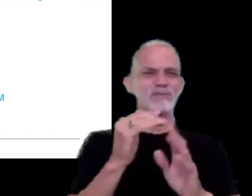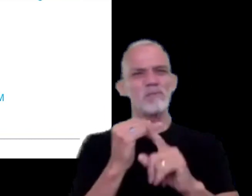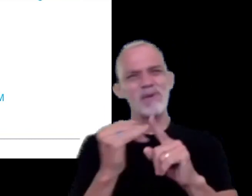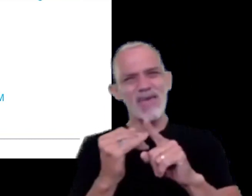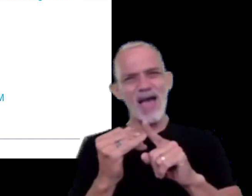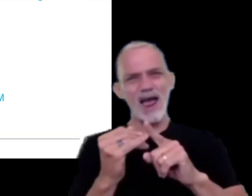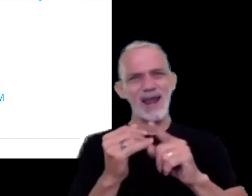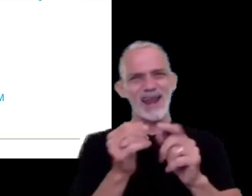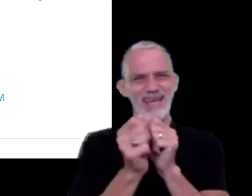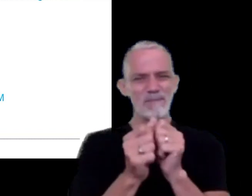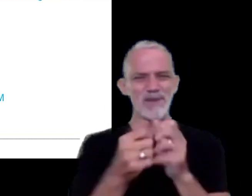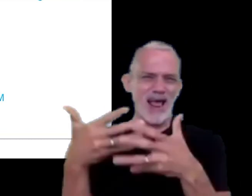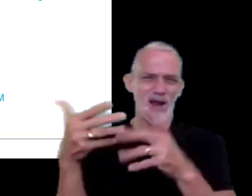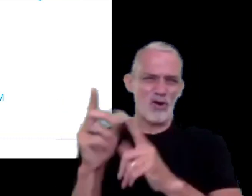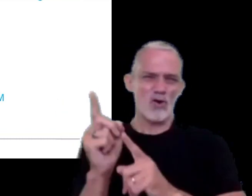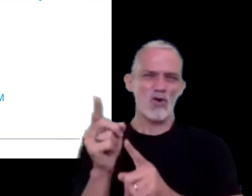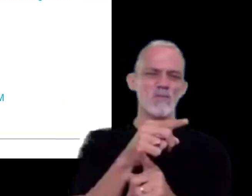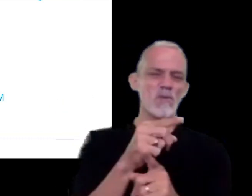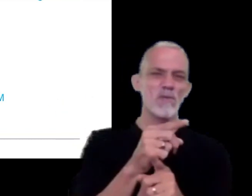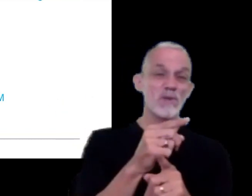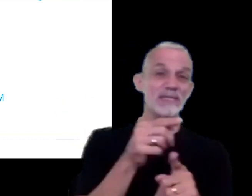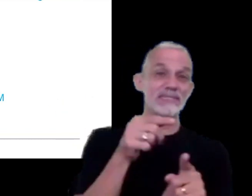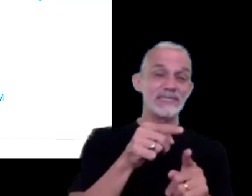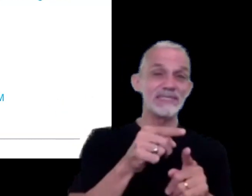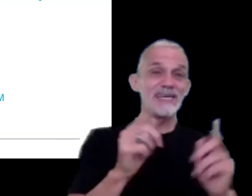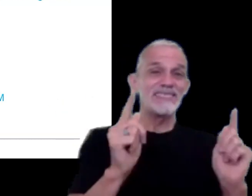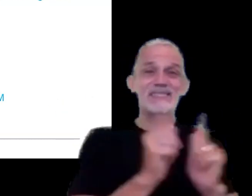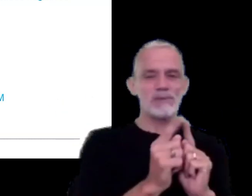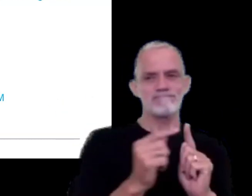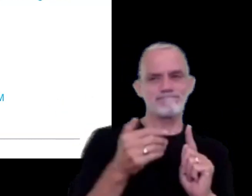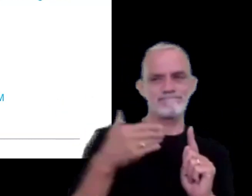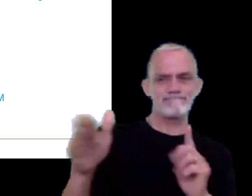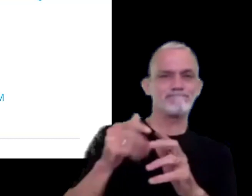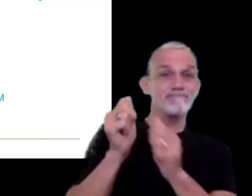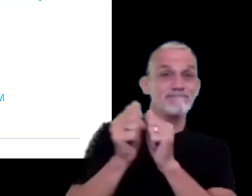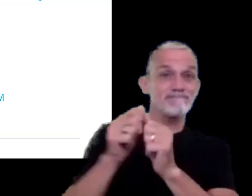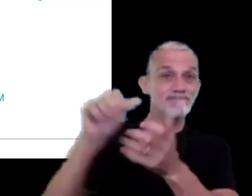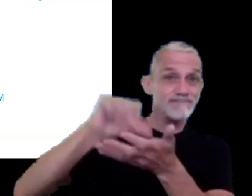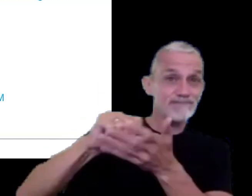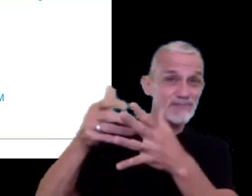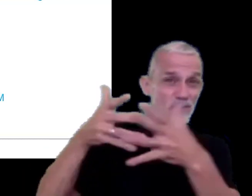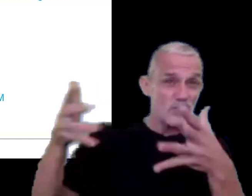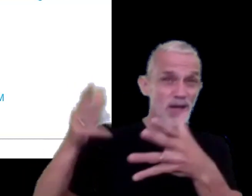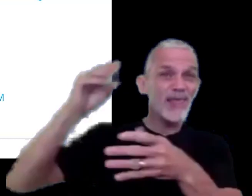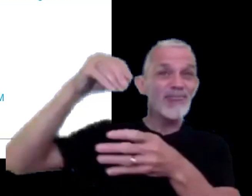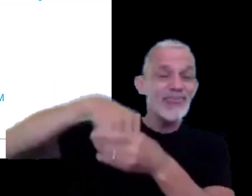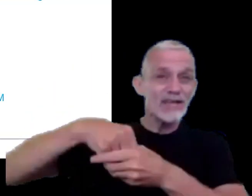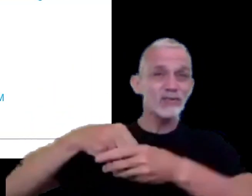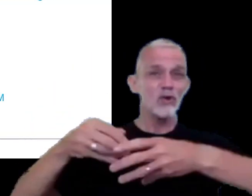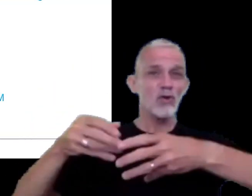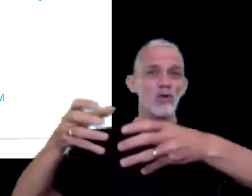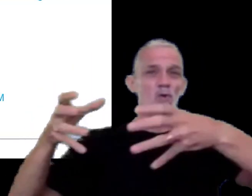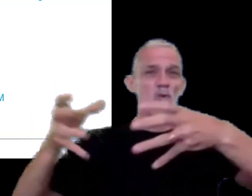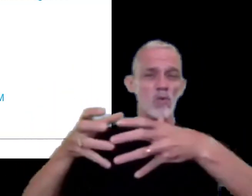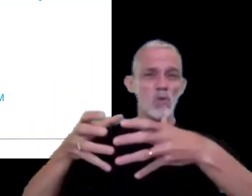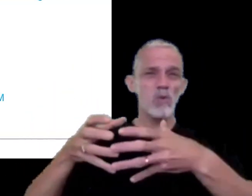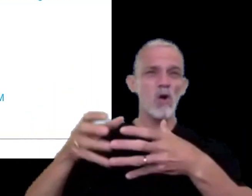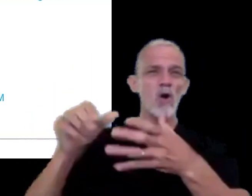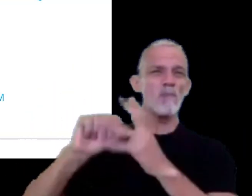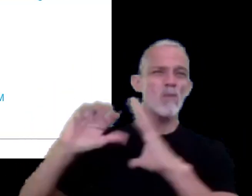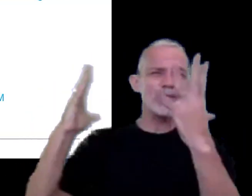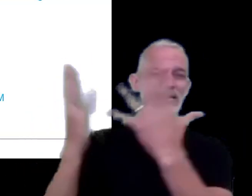porque están excluidos de este régimen simplificado aquellas entidades que son parte de grupos